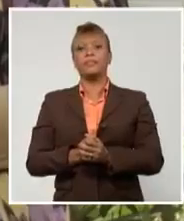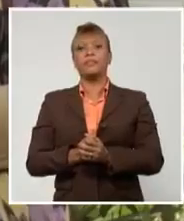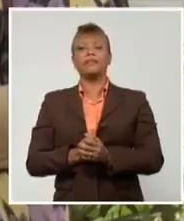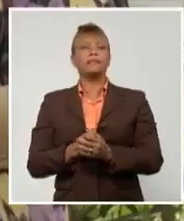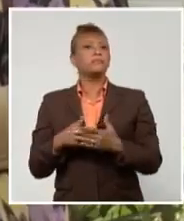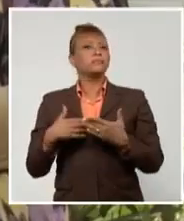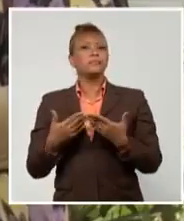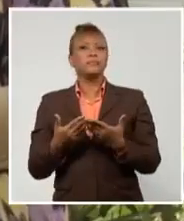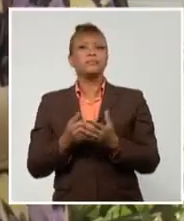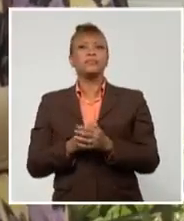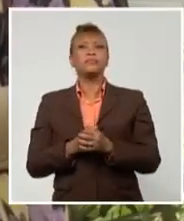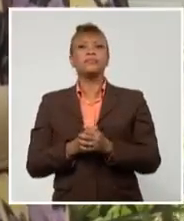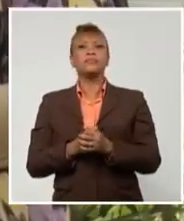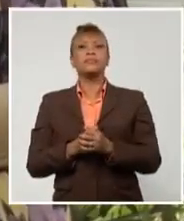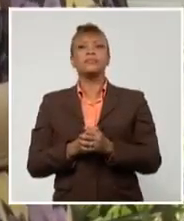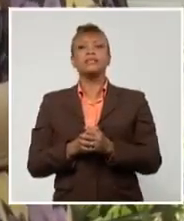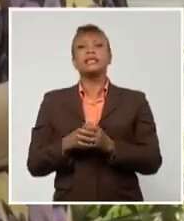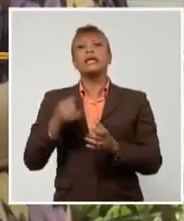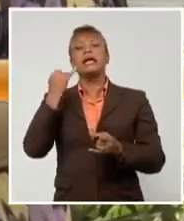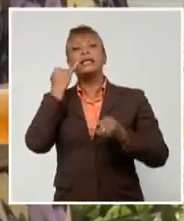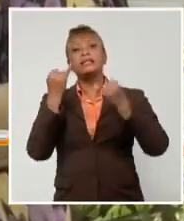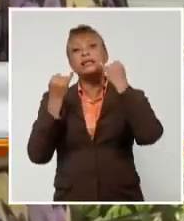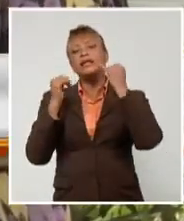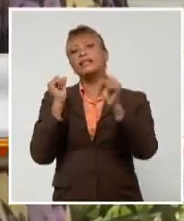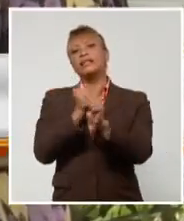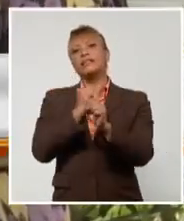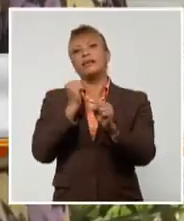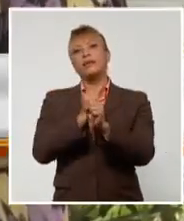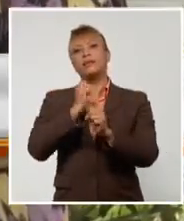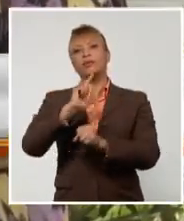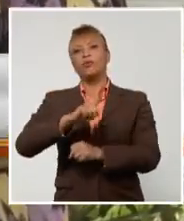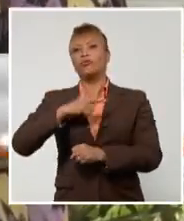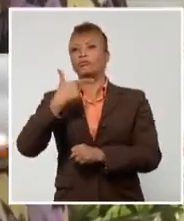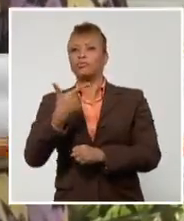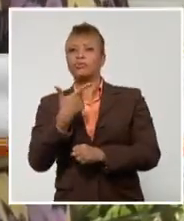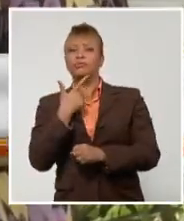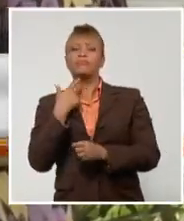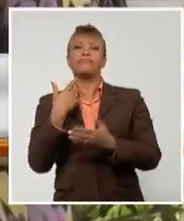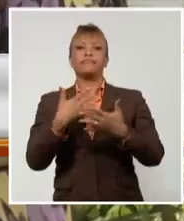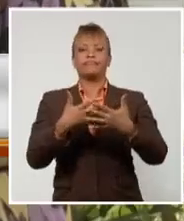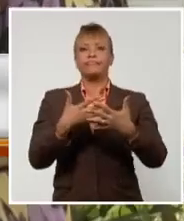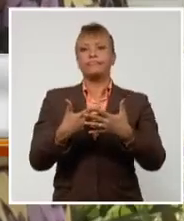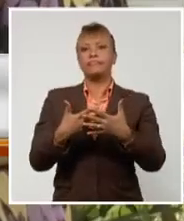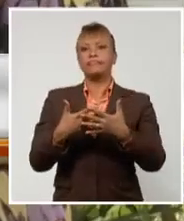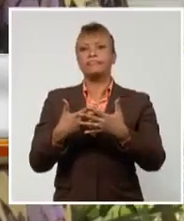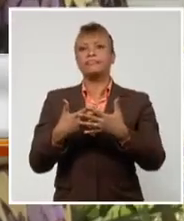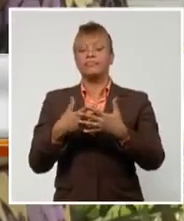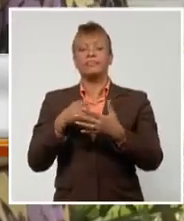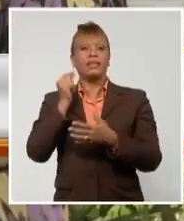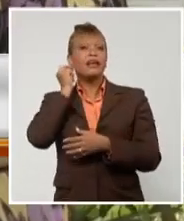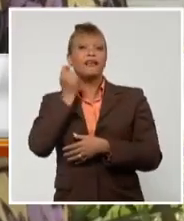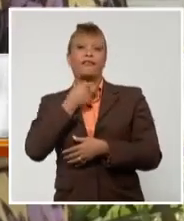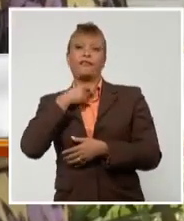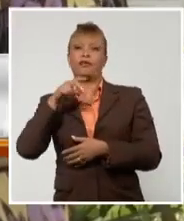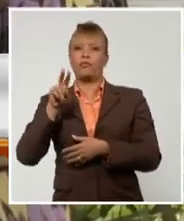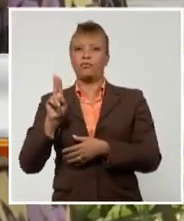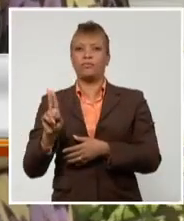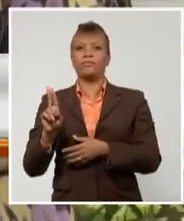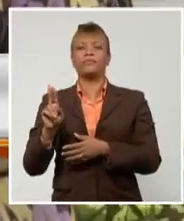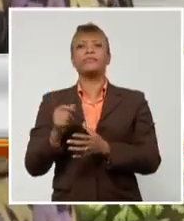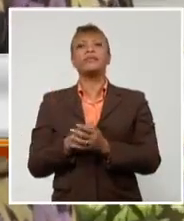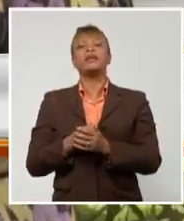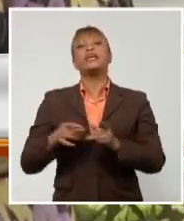su interés en el trabajo cultural de la institución, de la FEU y de la